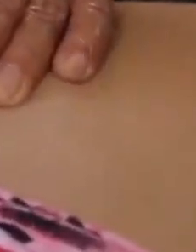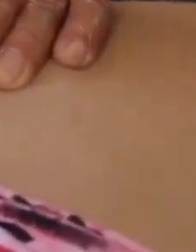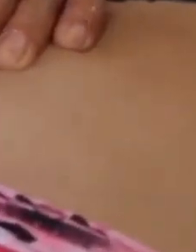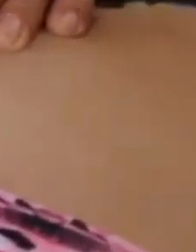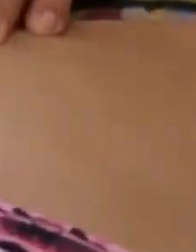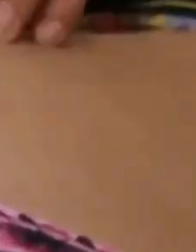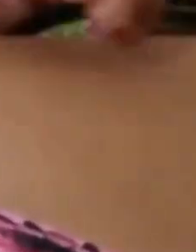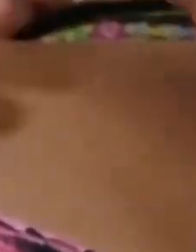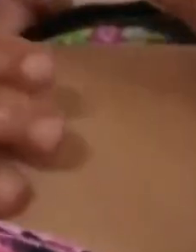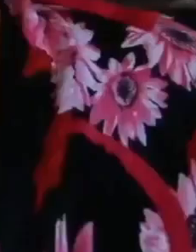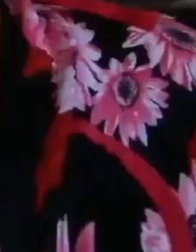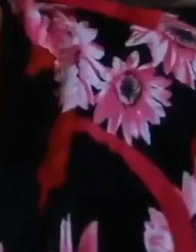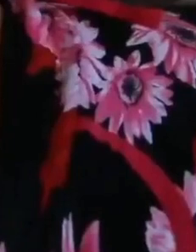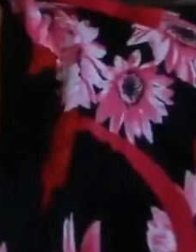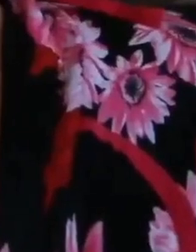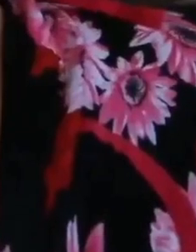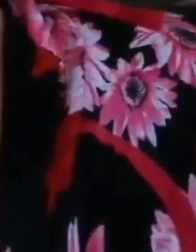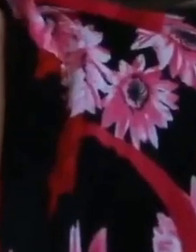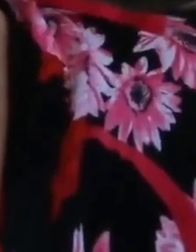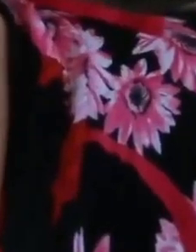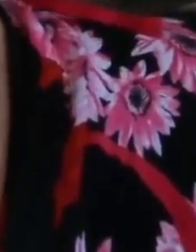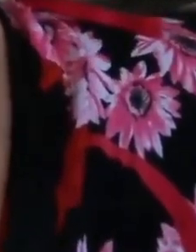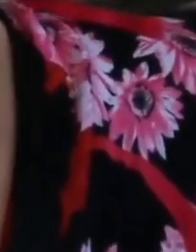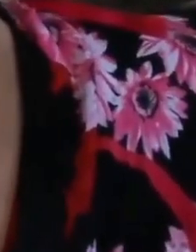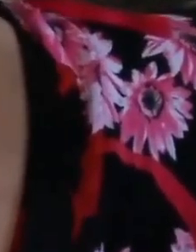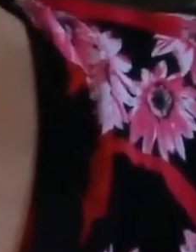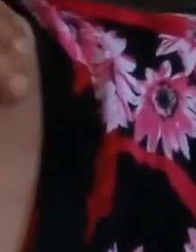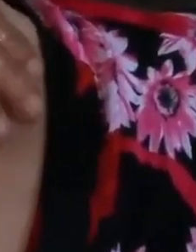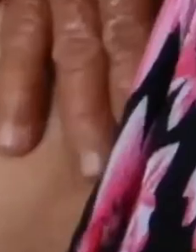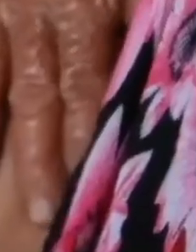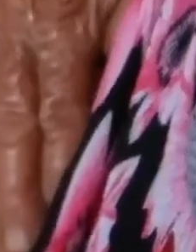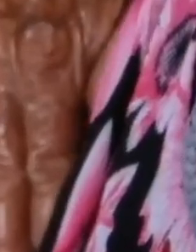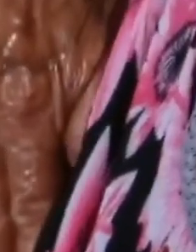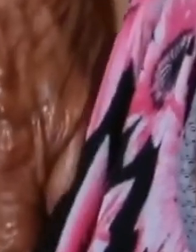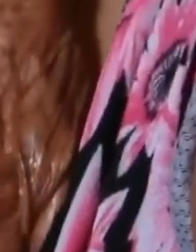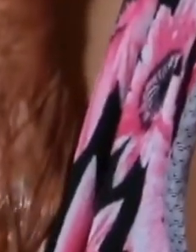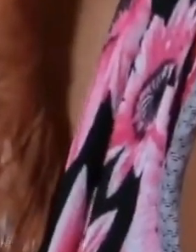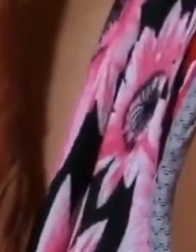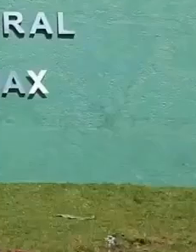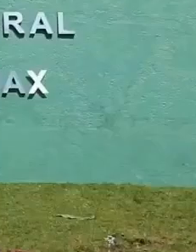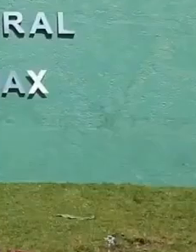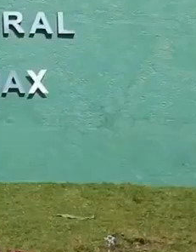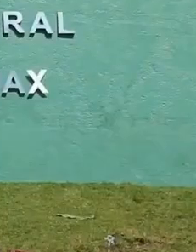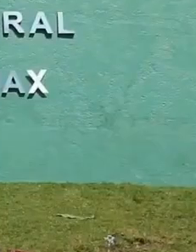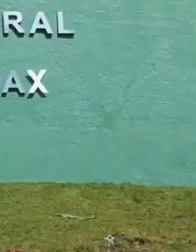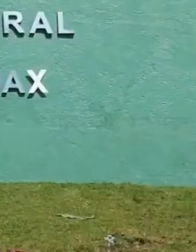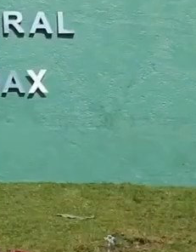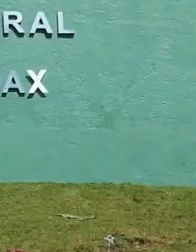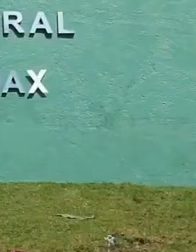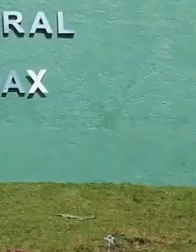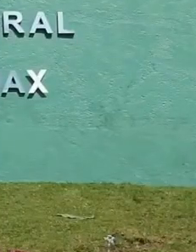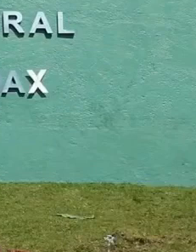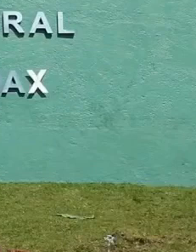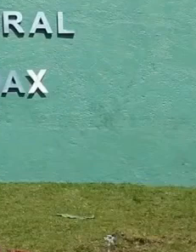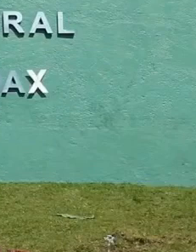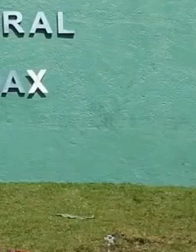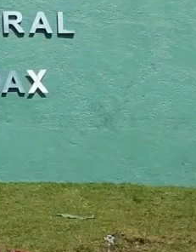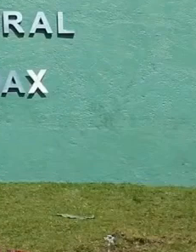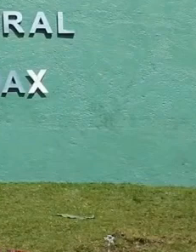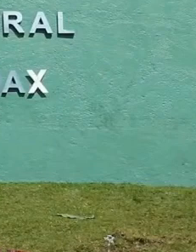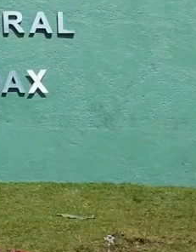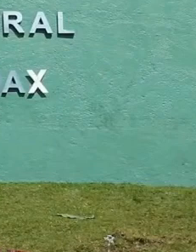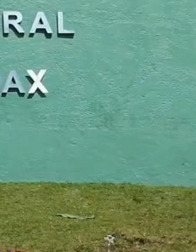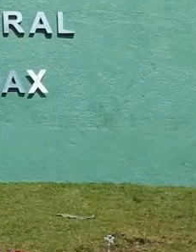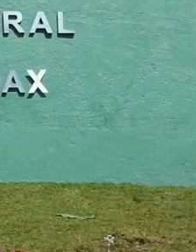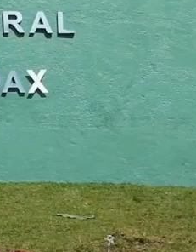El IMSS-Coplamar, hoy IMSS-Bienestar, es